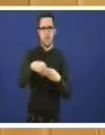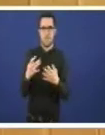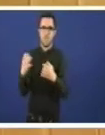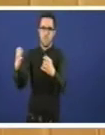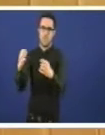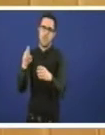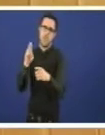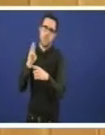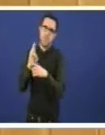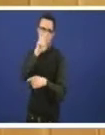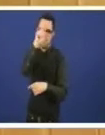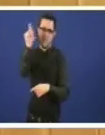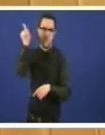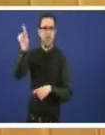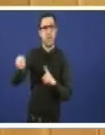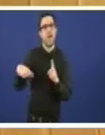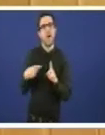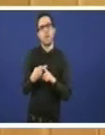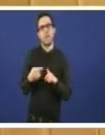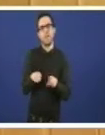é lógico da propia normativa